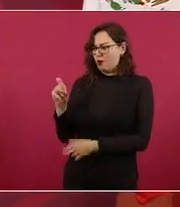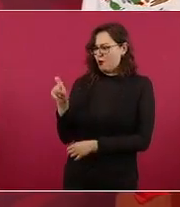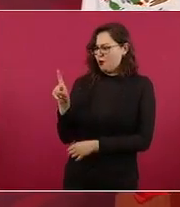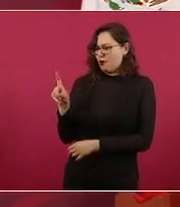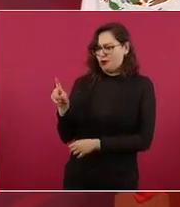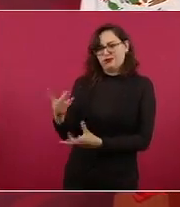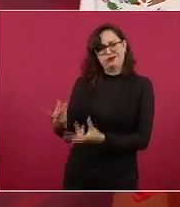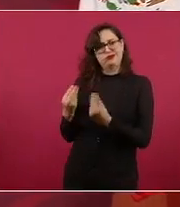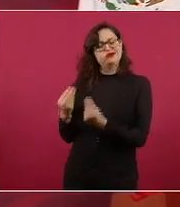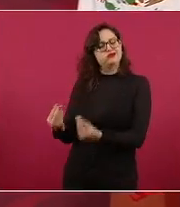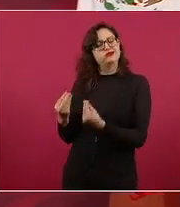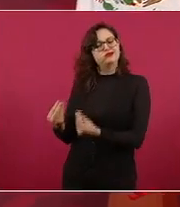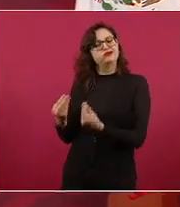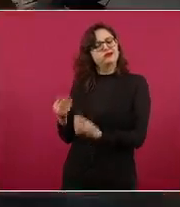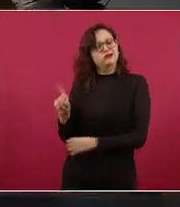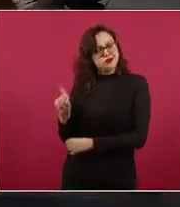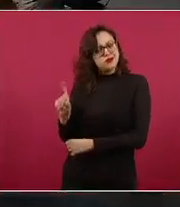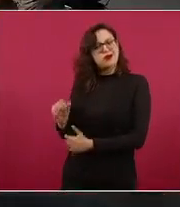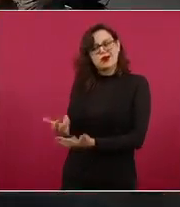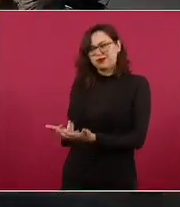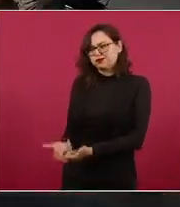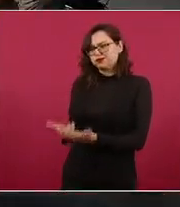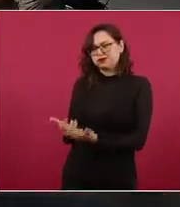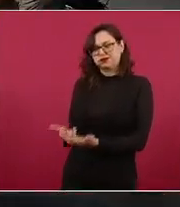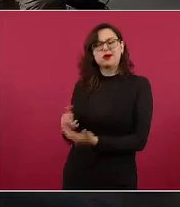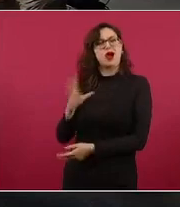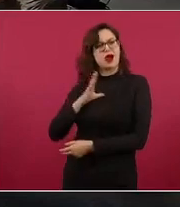suficiente agua